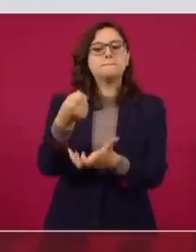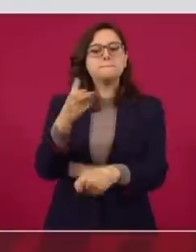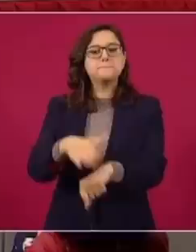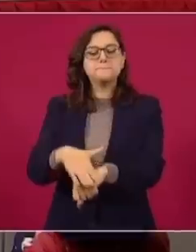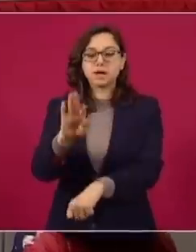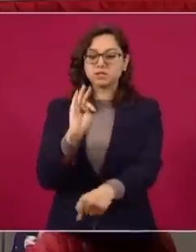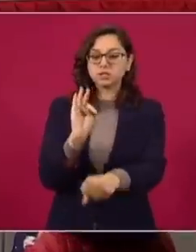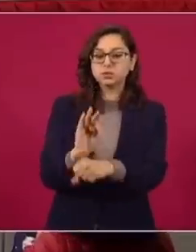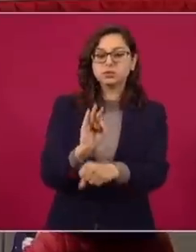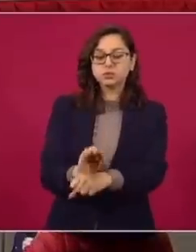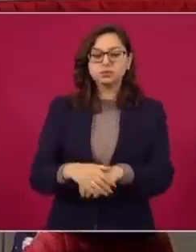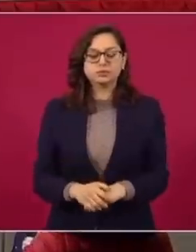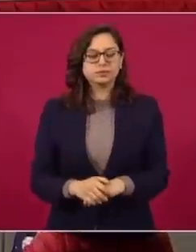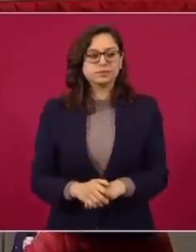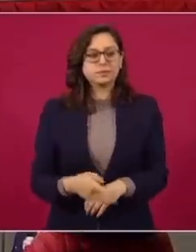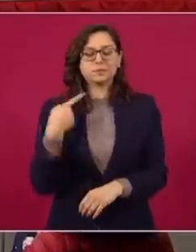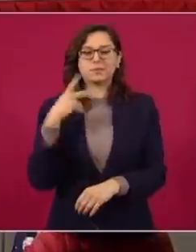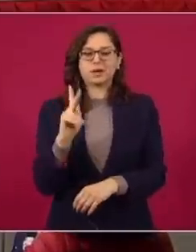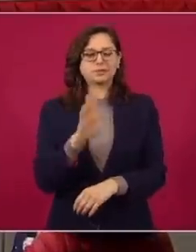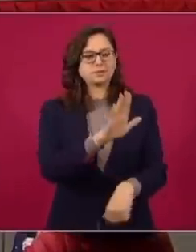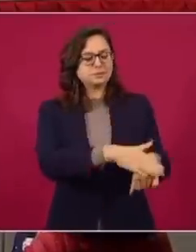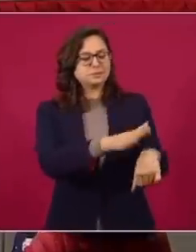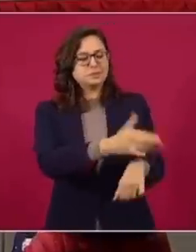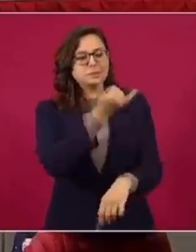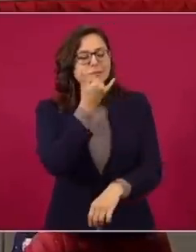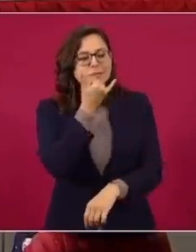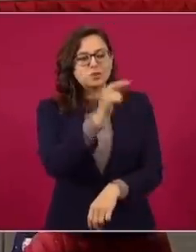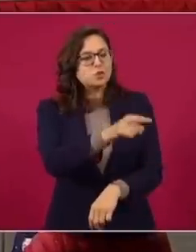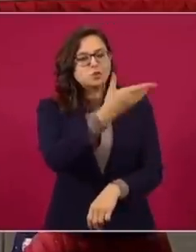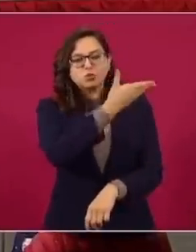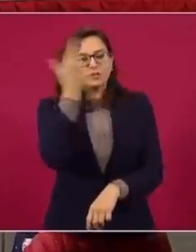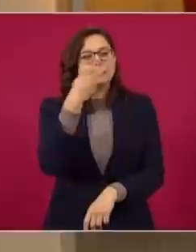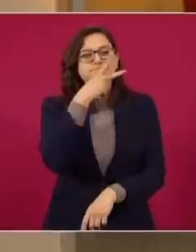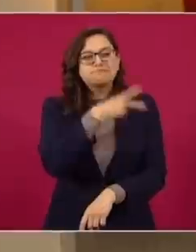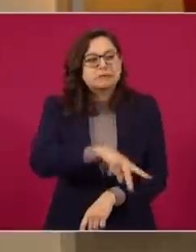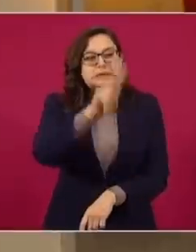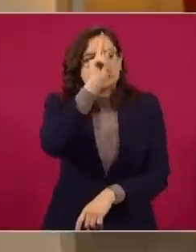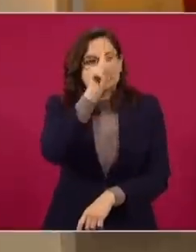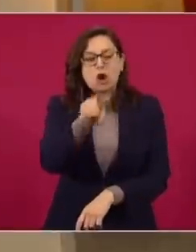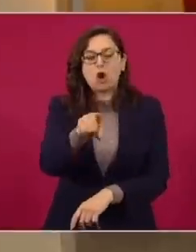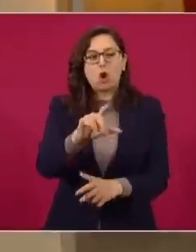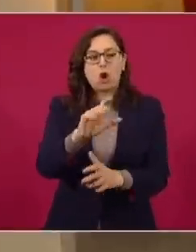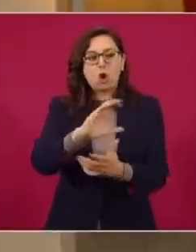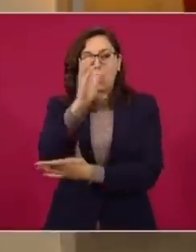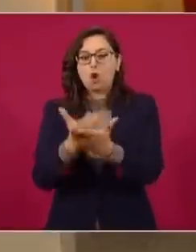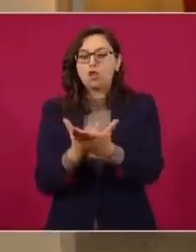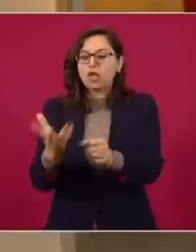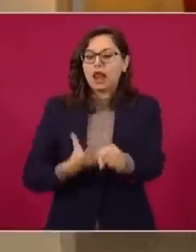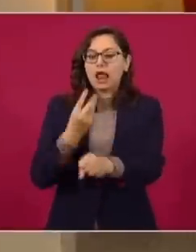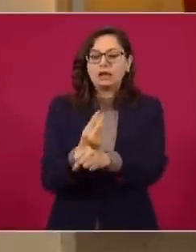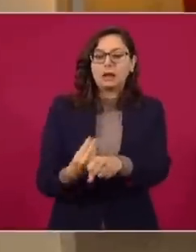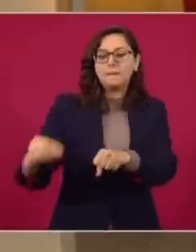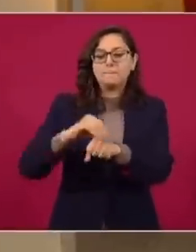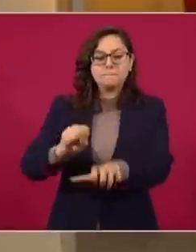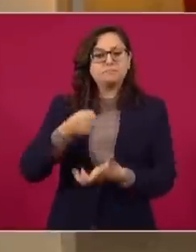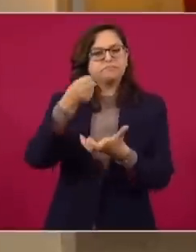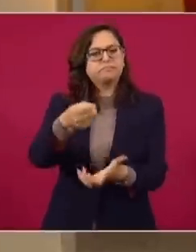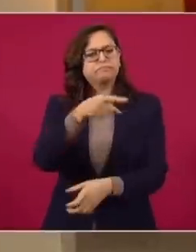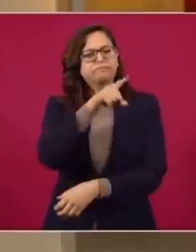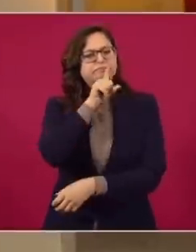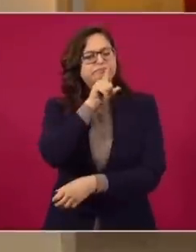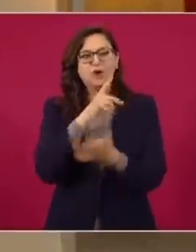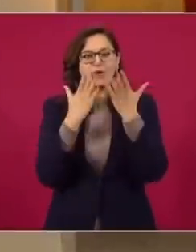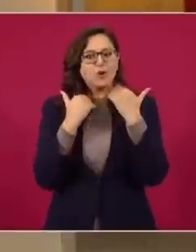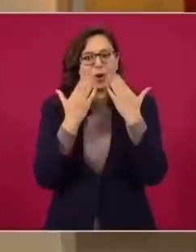a que ignora que no se trata de ampliaciones sino de órdenes de servicio previstos en los acuerdos referenciales